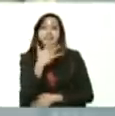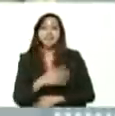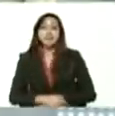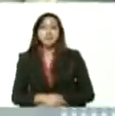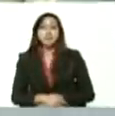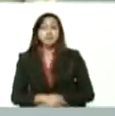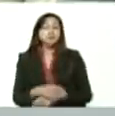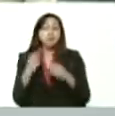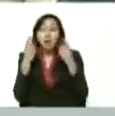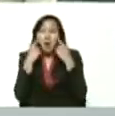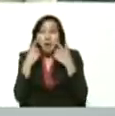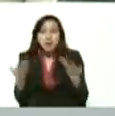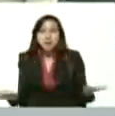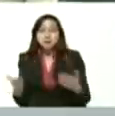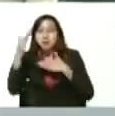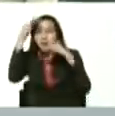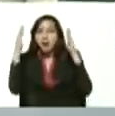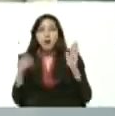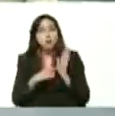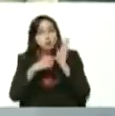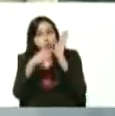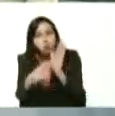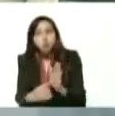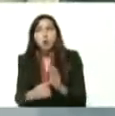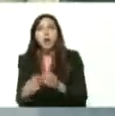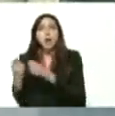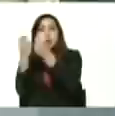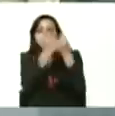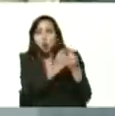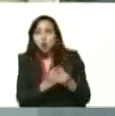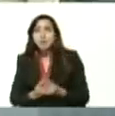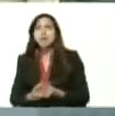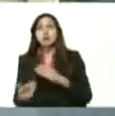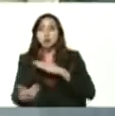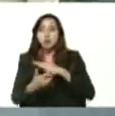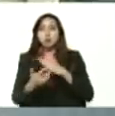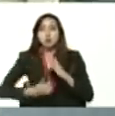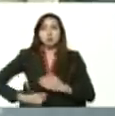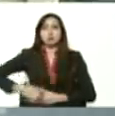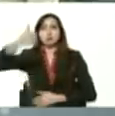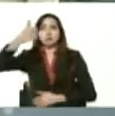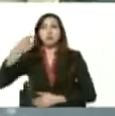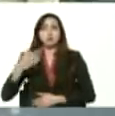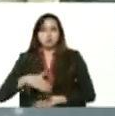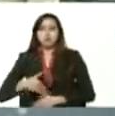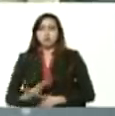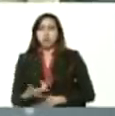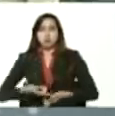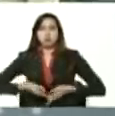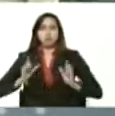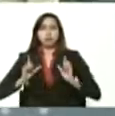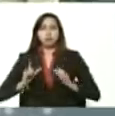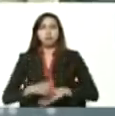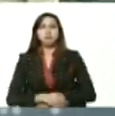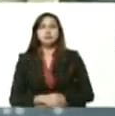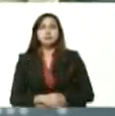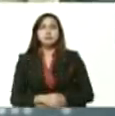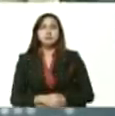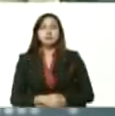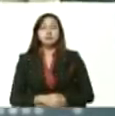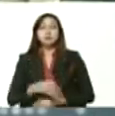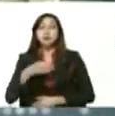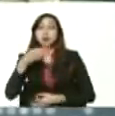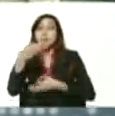Alerta, porque ustedes vean, son instrumentos que la economía de la alta tecnología, la economía digital lo permiten. Y como lo